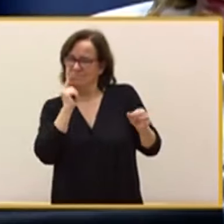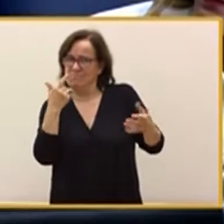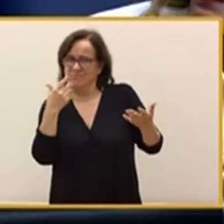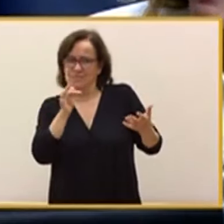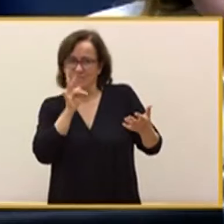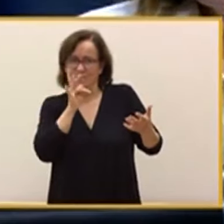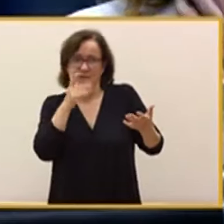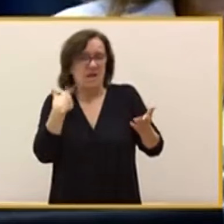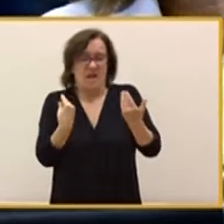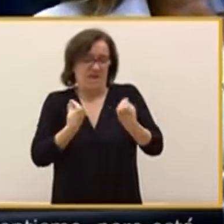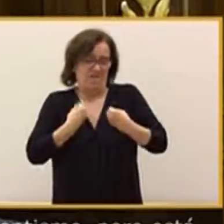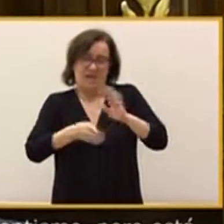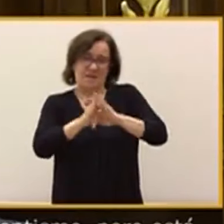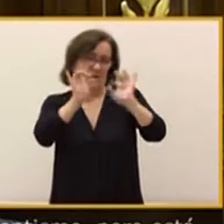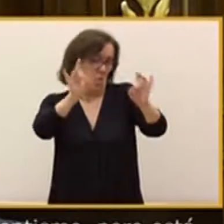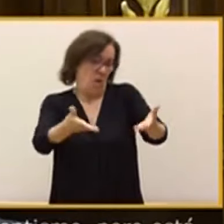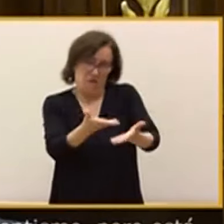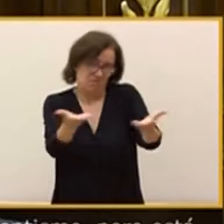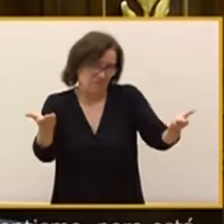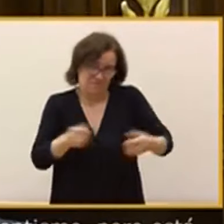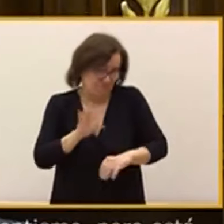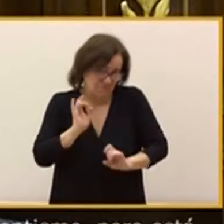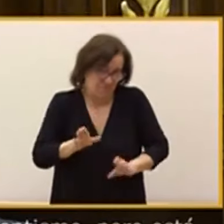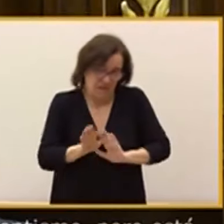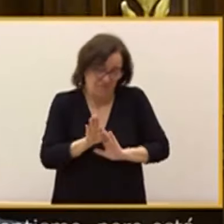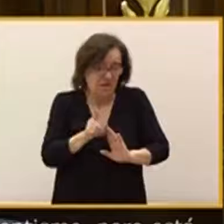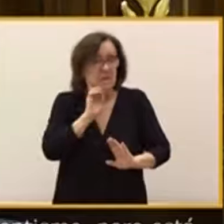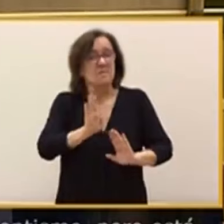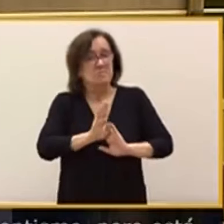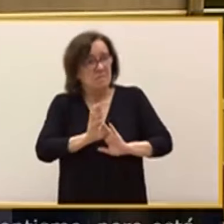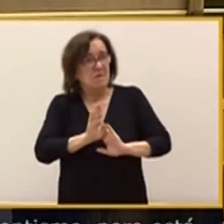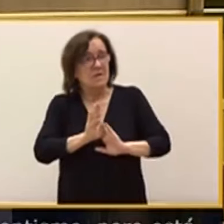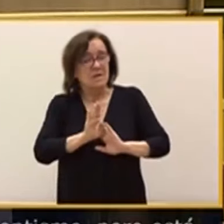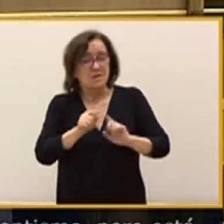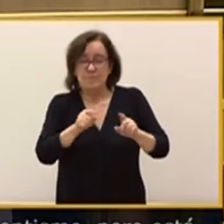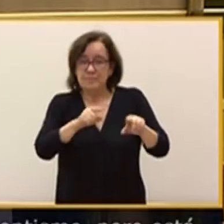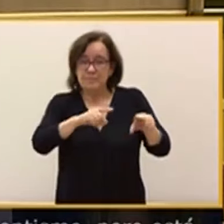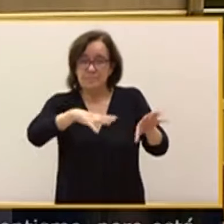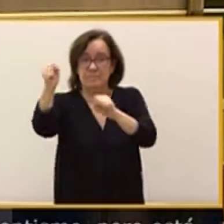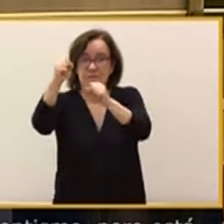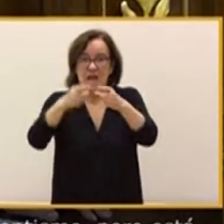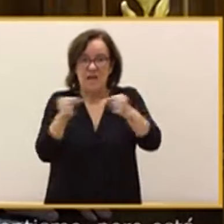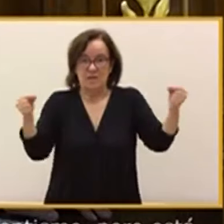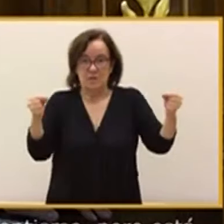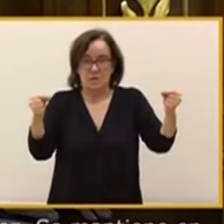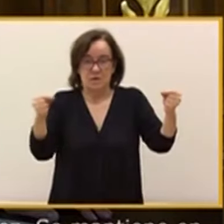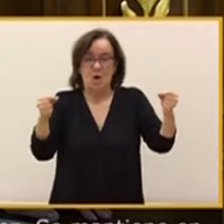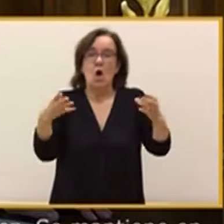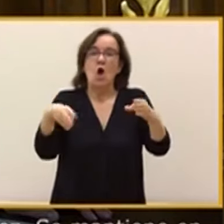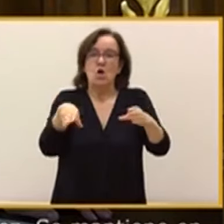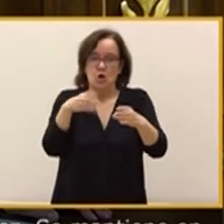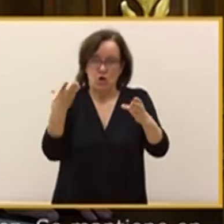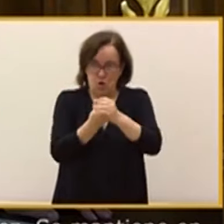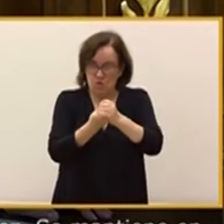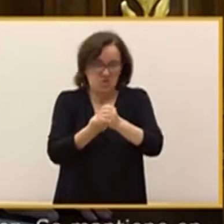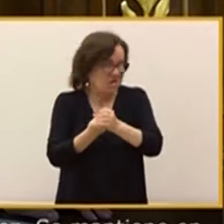La vida sigue igual para usted, señor Sánchez. Se mantiene en manos de Esquerra y de Junts. Si no,